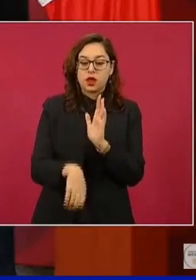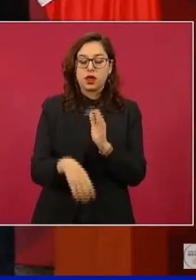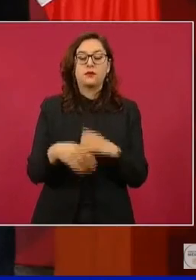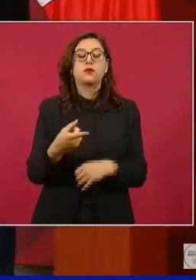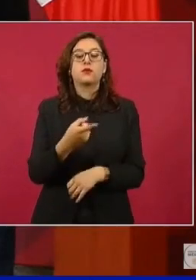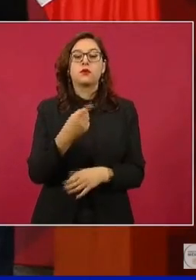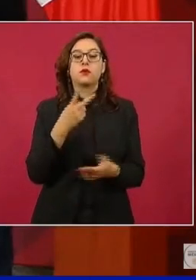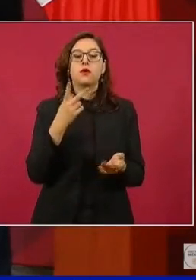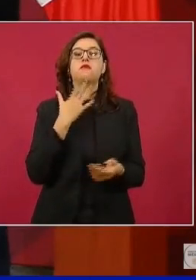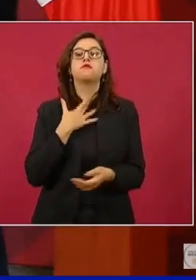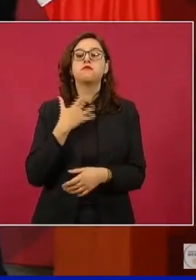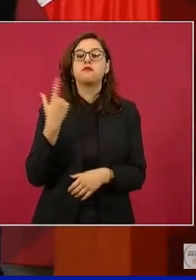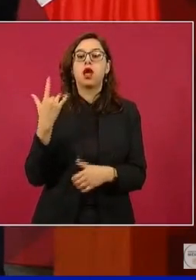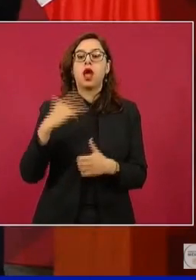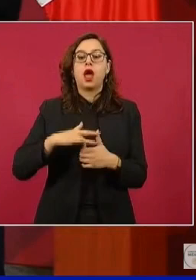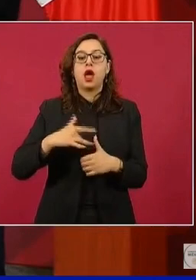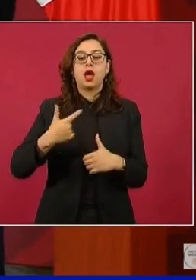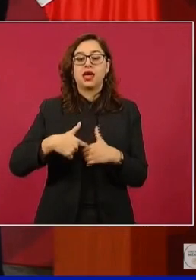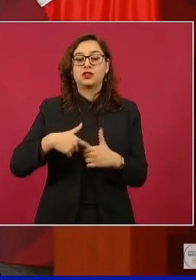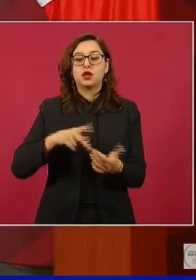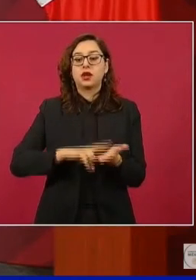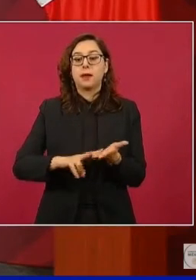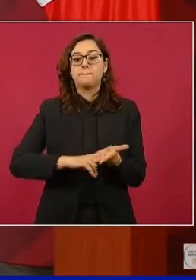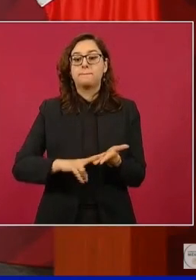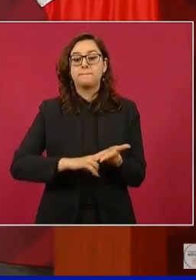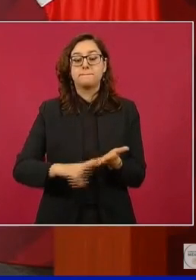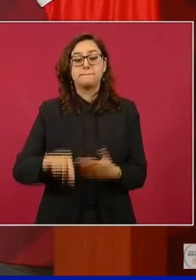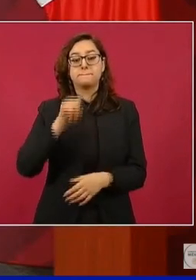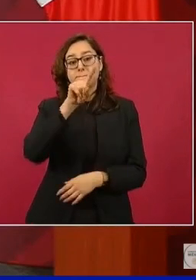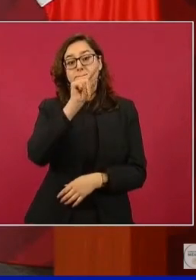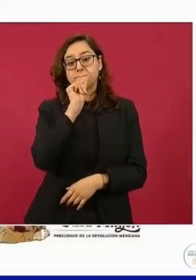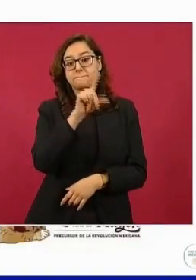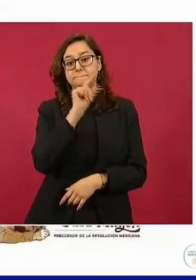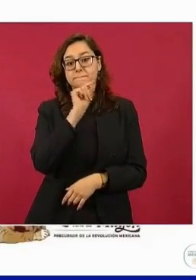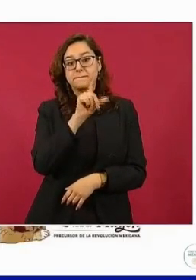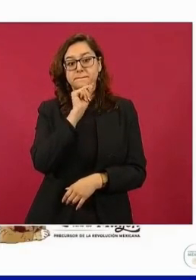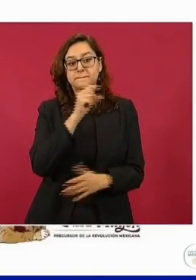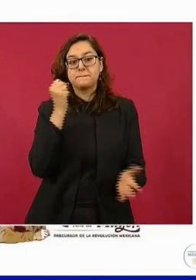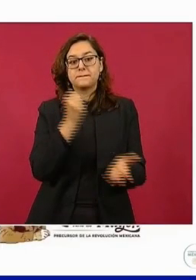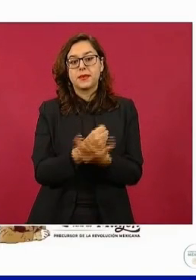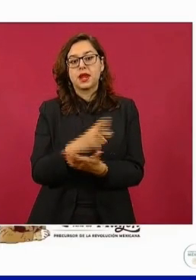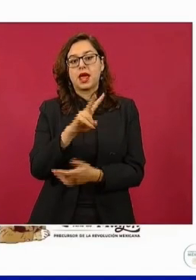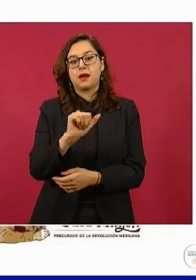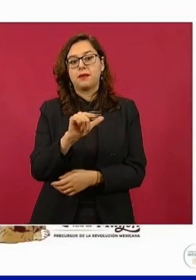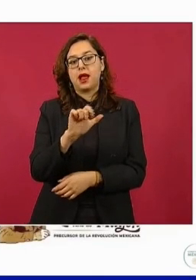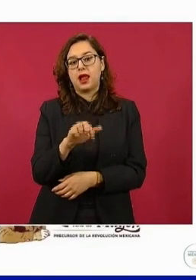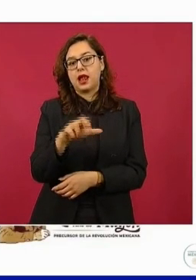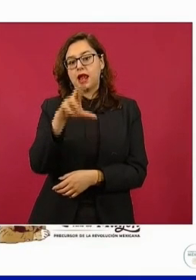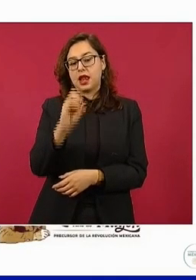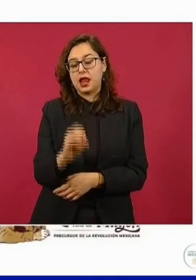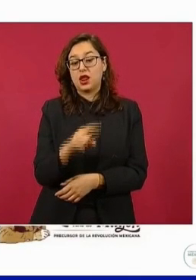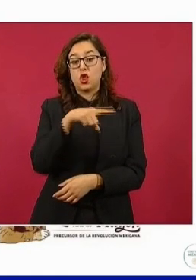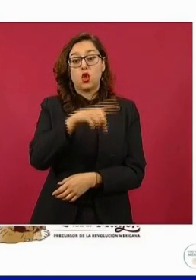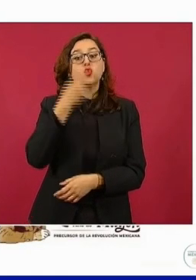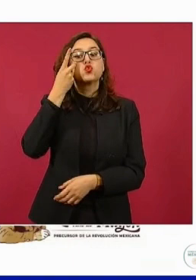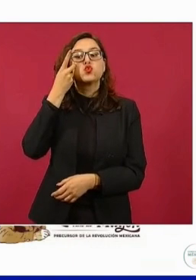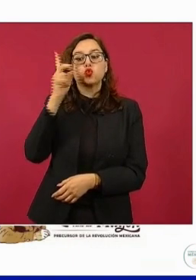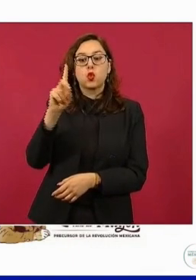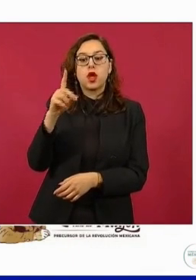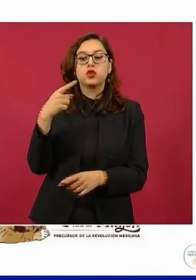una gasolinera Valero que en Zapopan, Jalisco, tiene un margen de tres pesos 95